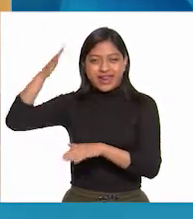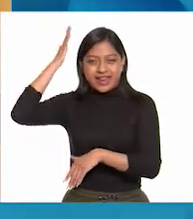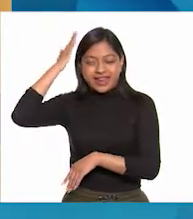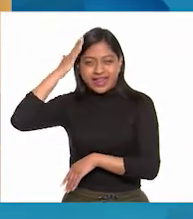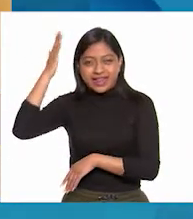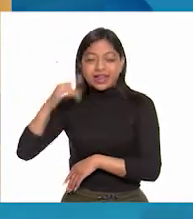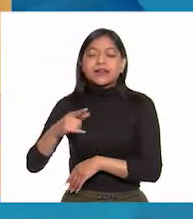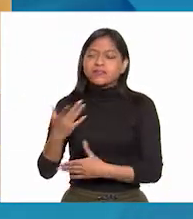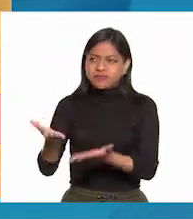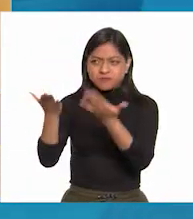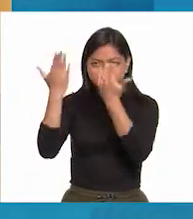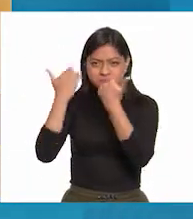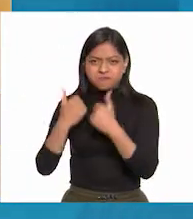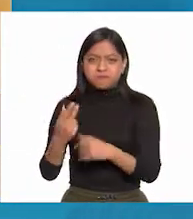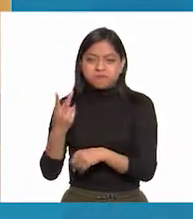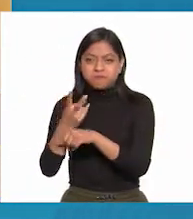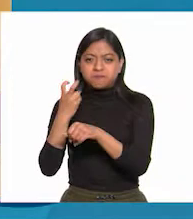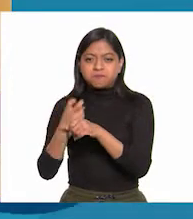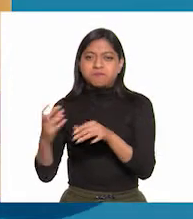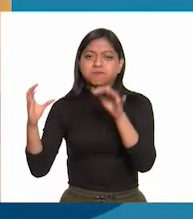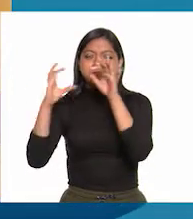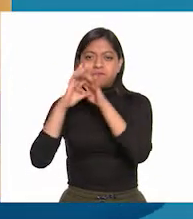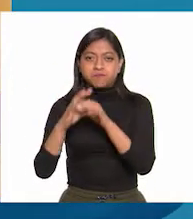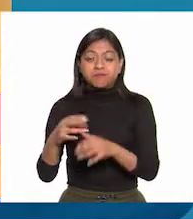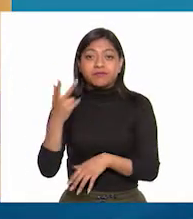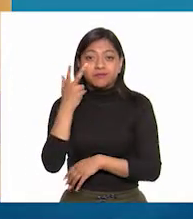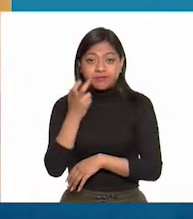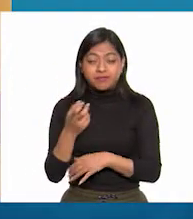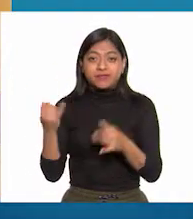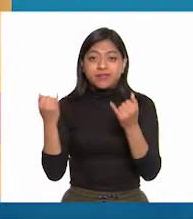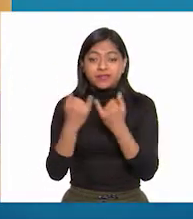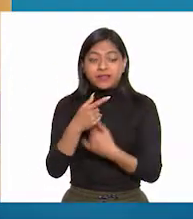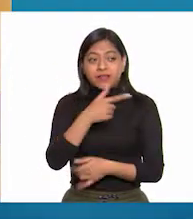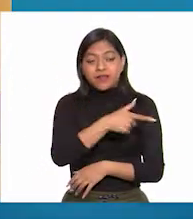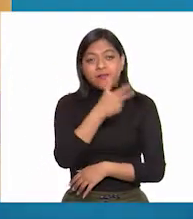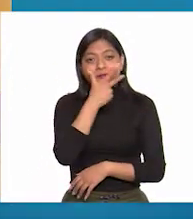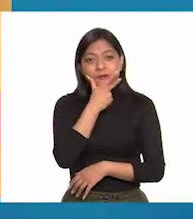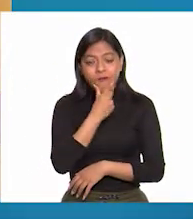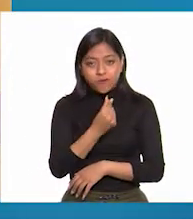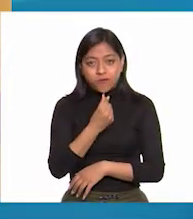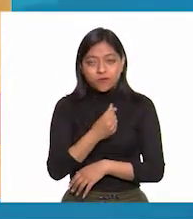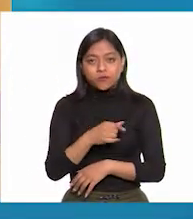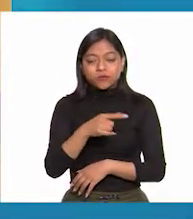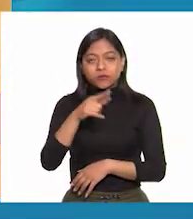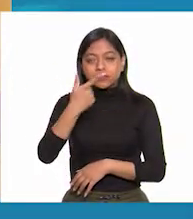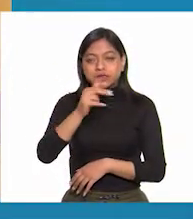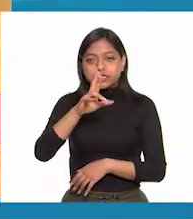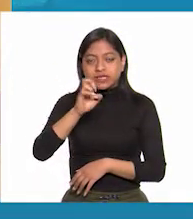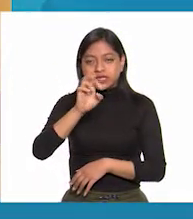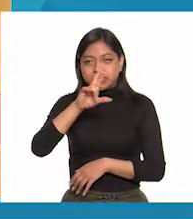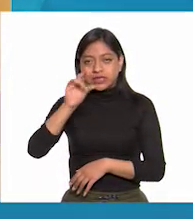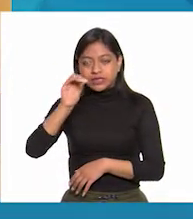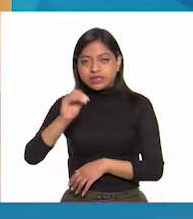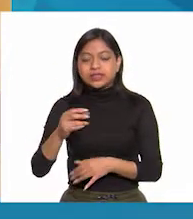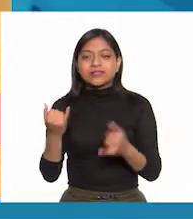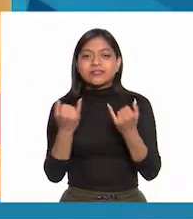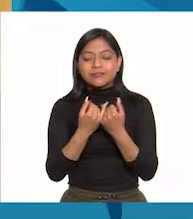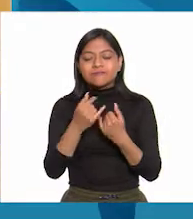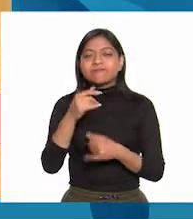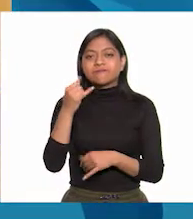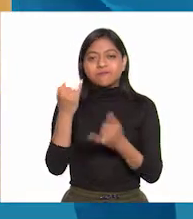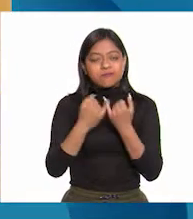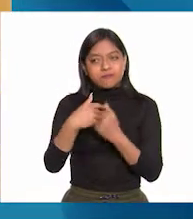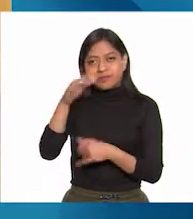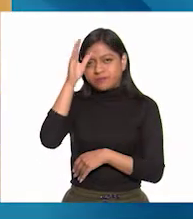lo invita a unírsele. A su vez, Guerrero estaba completamente aislado y había llegado a una conclusión